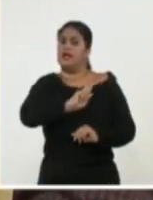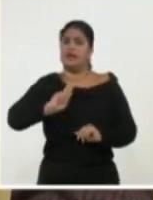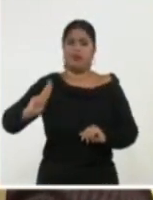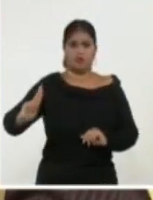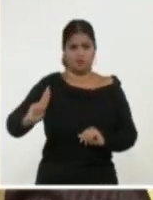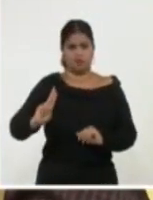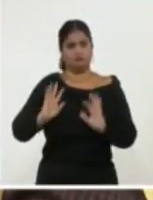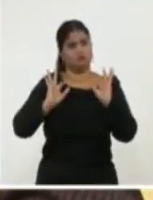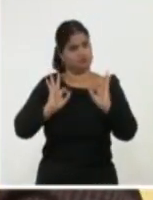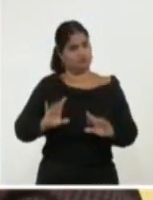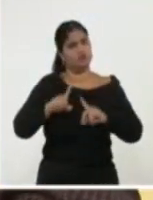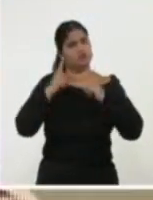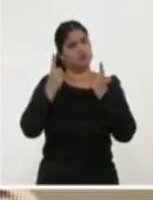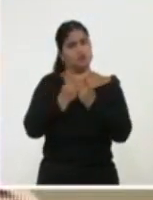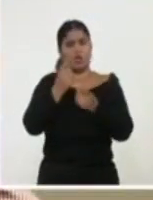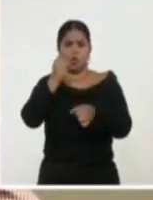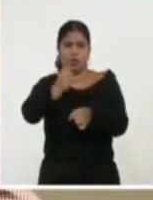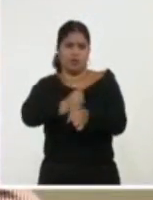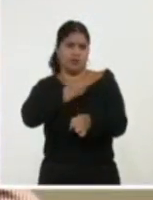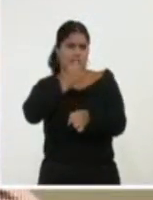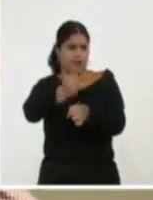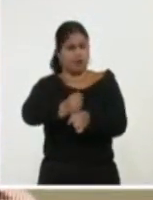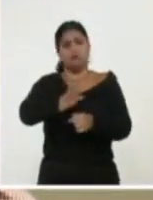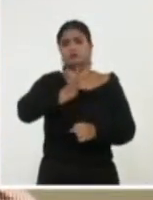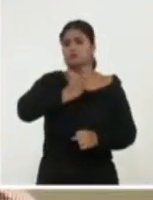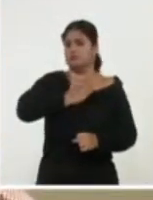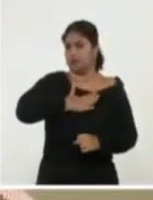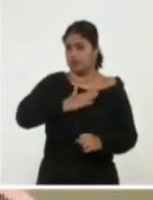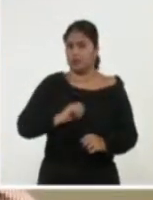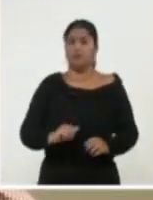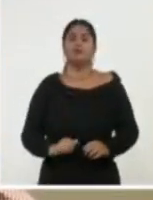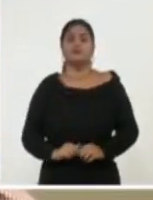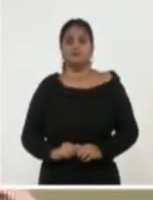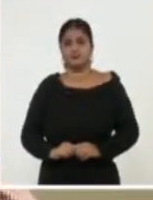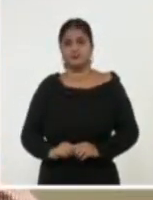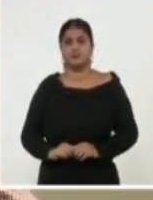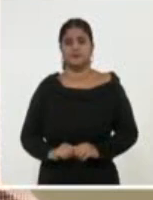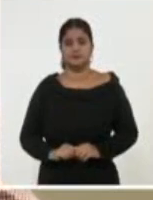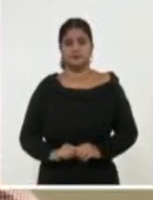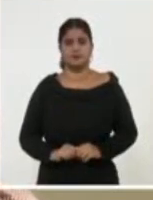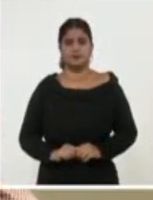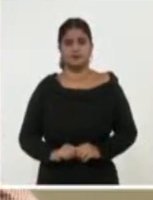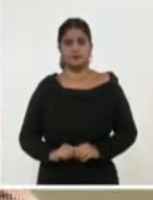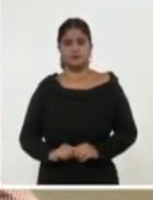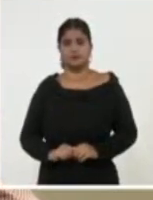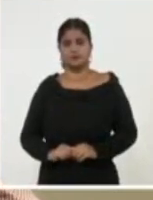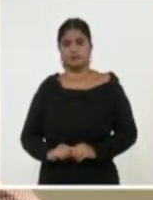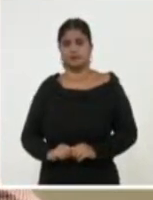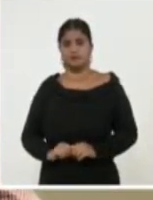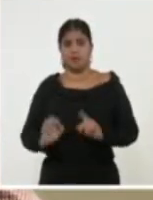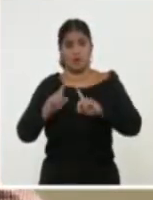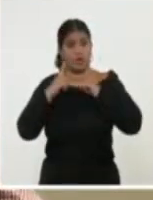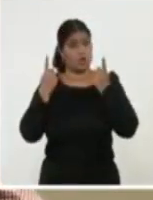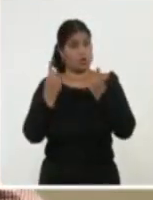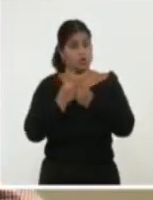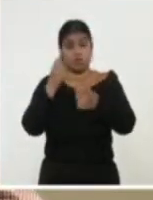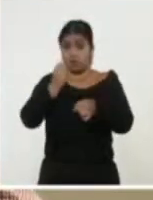desde una posición revolucionaria. Pero si me está transmitiendo un mensaje que nosotros echamos rodilla en tierra,